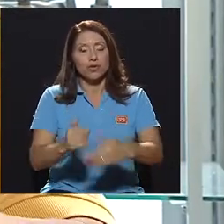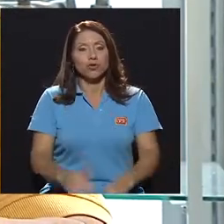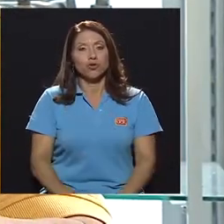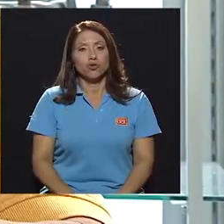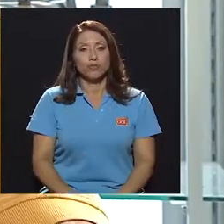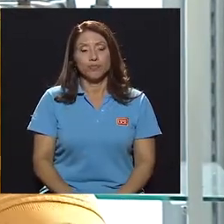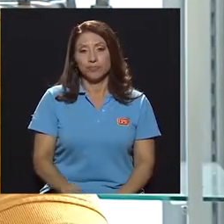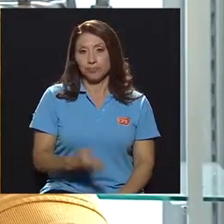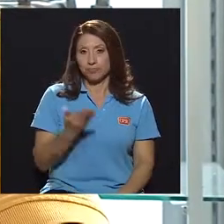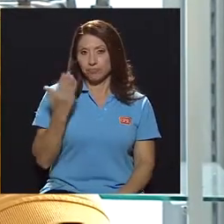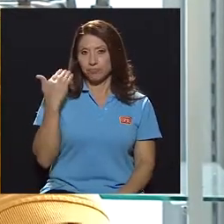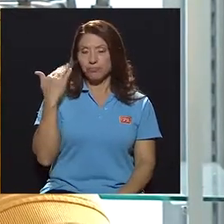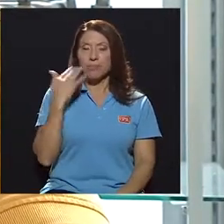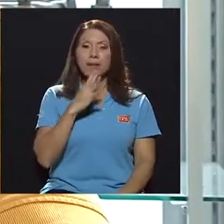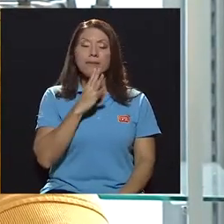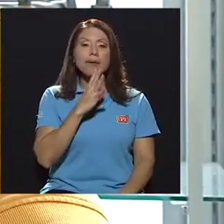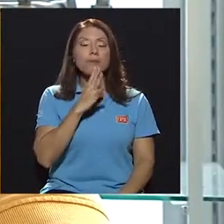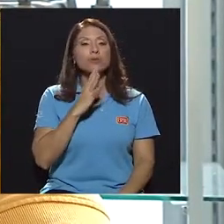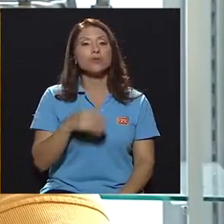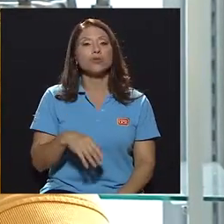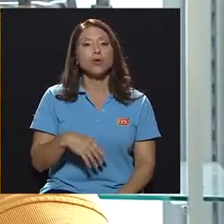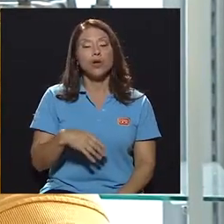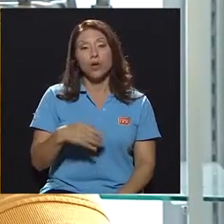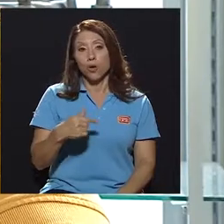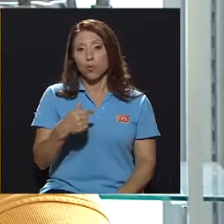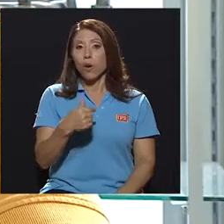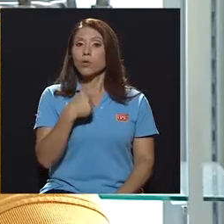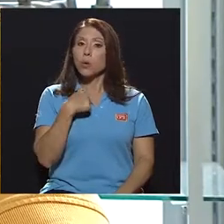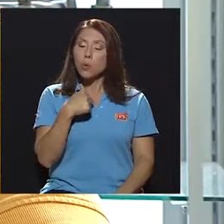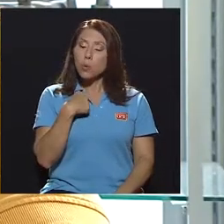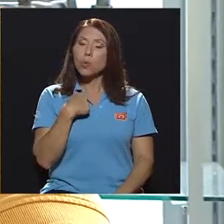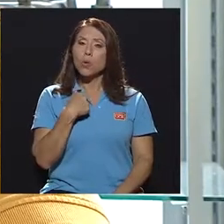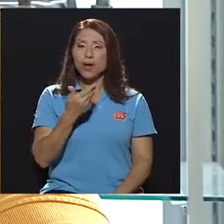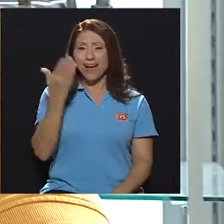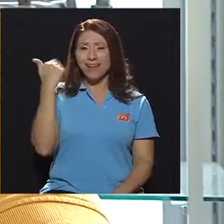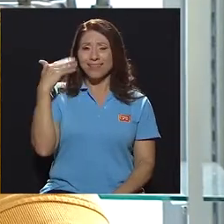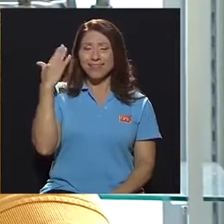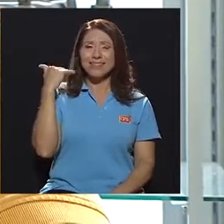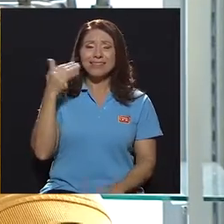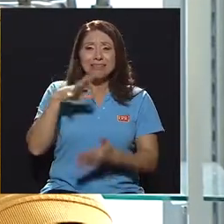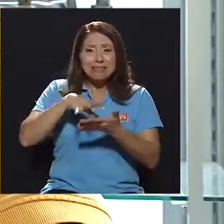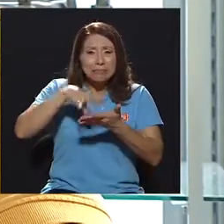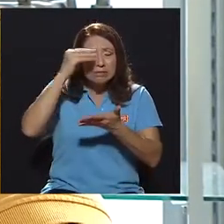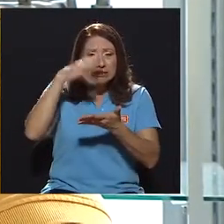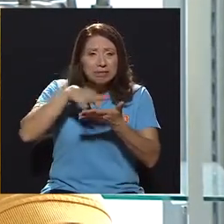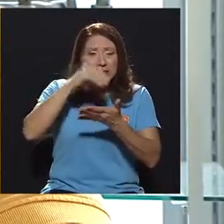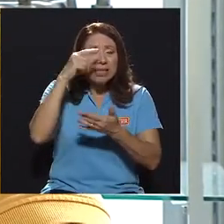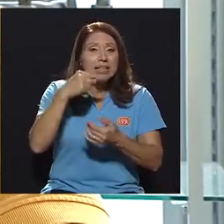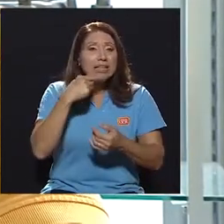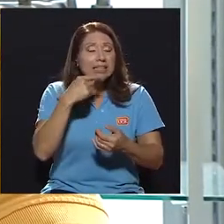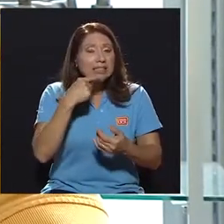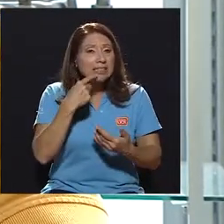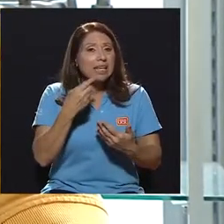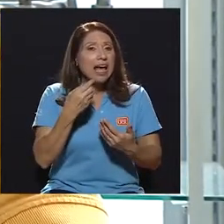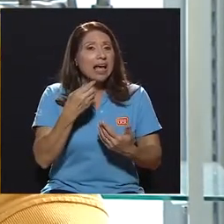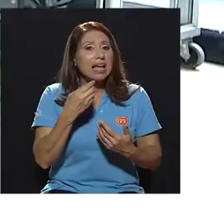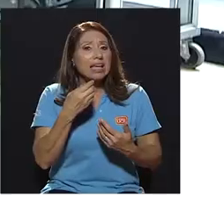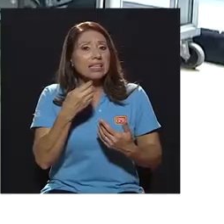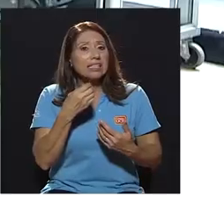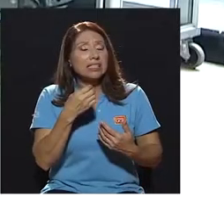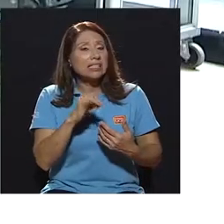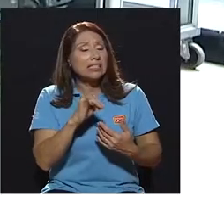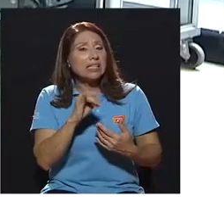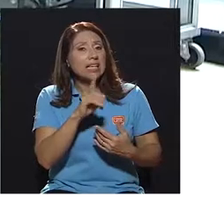el entretiempo conversábamos de que, bueno, cuando uno estaba en formación le decían si no tiene vida aérea permeable